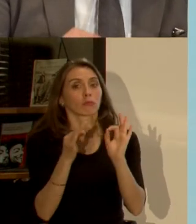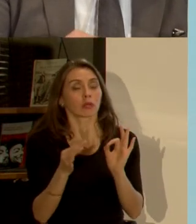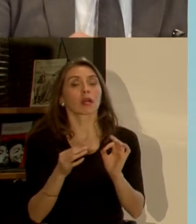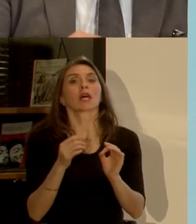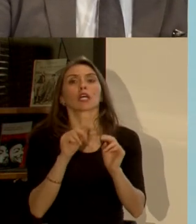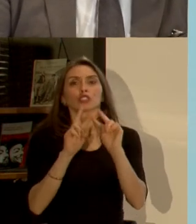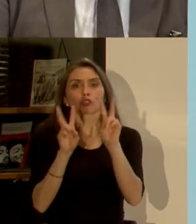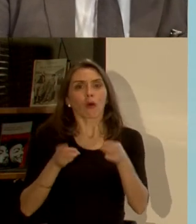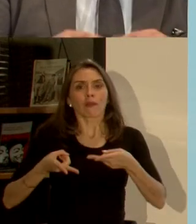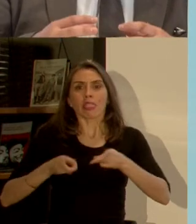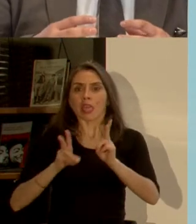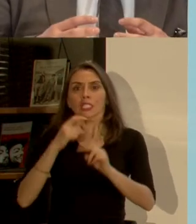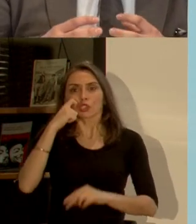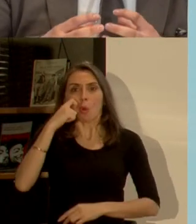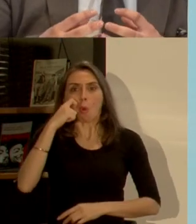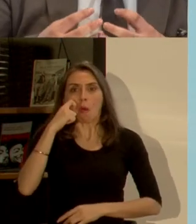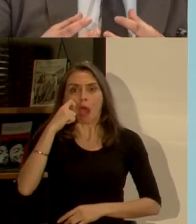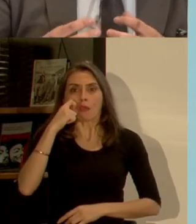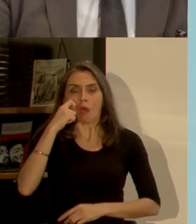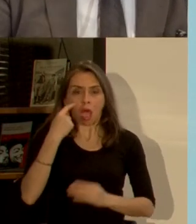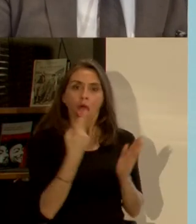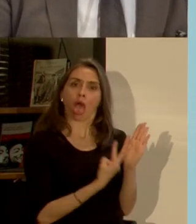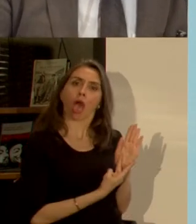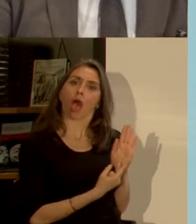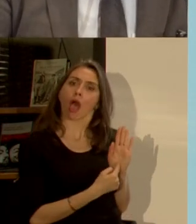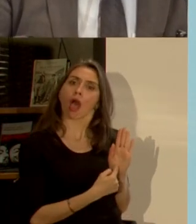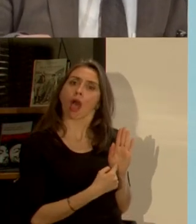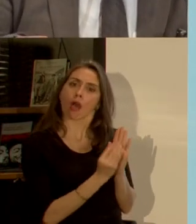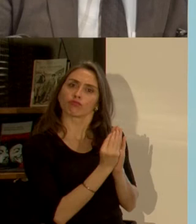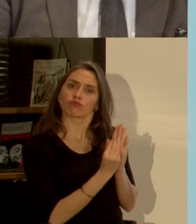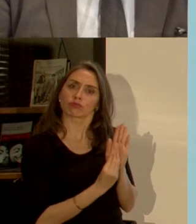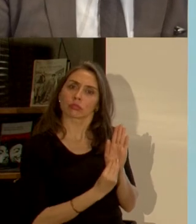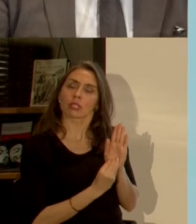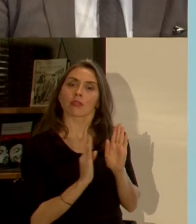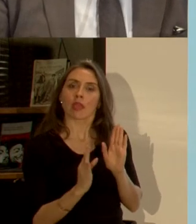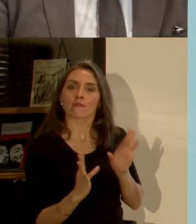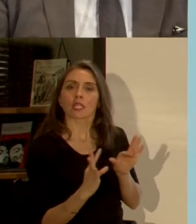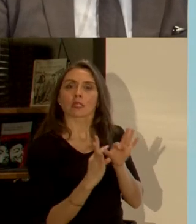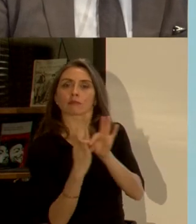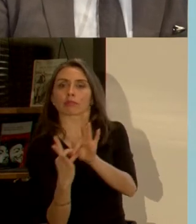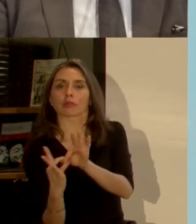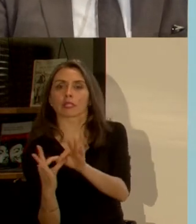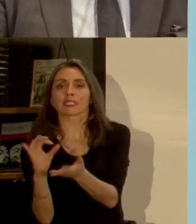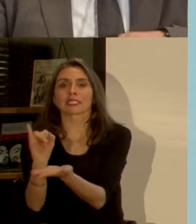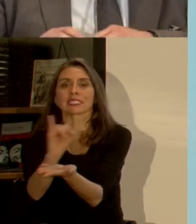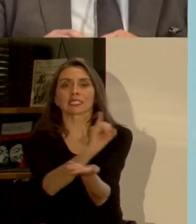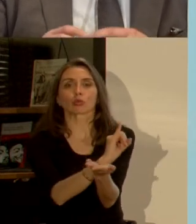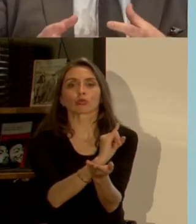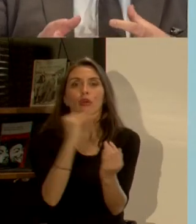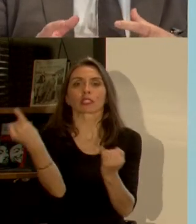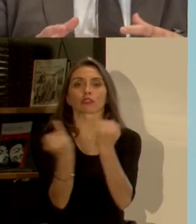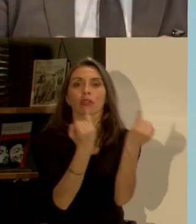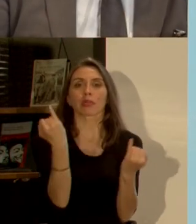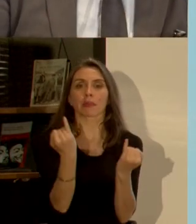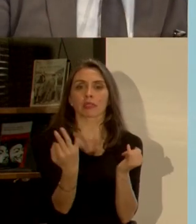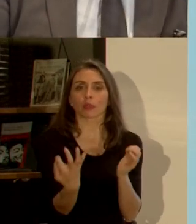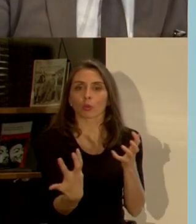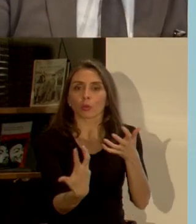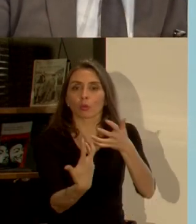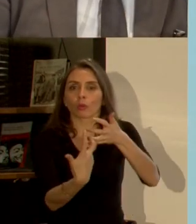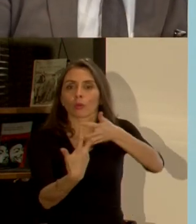de derechos humanos netos que tiene que ser dialogante con las instituciones autónomas quizás